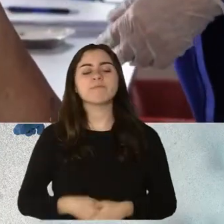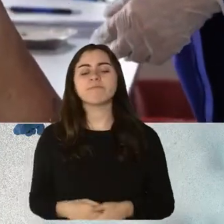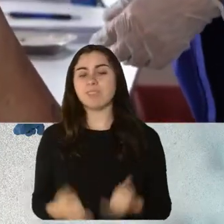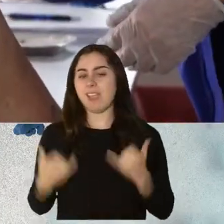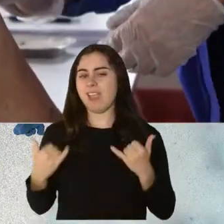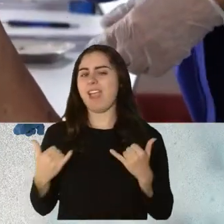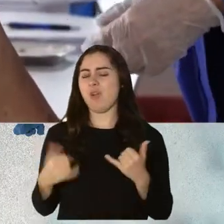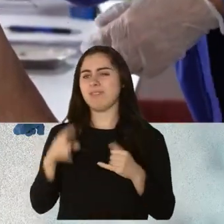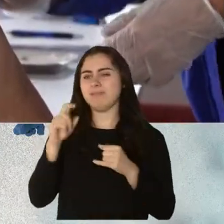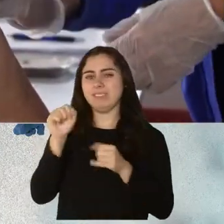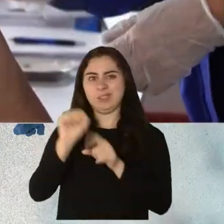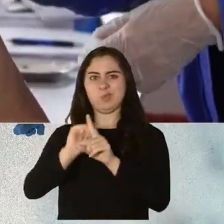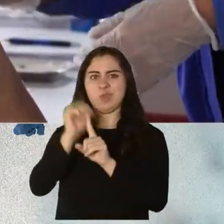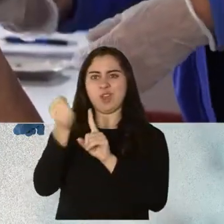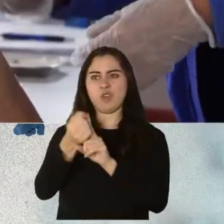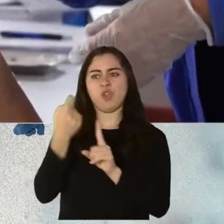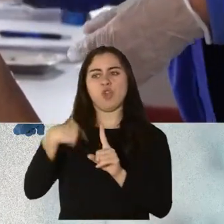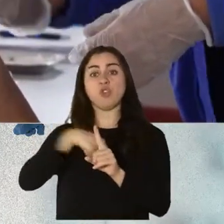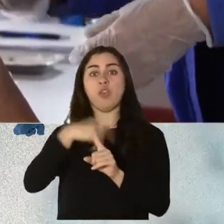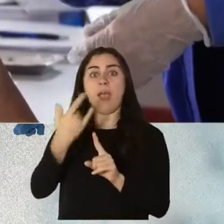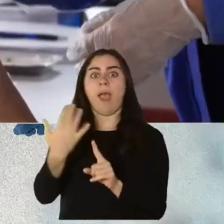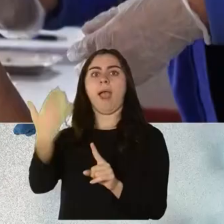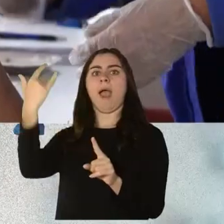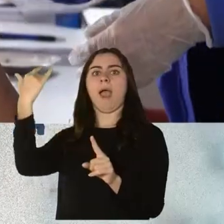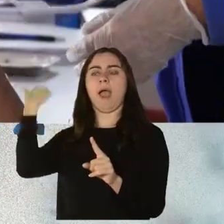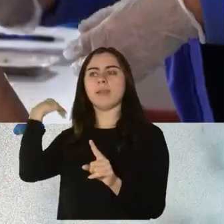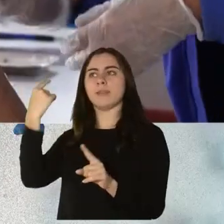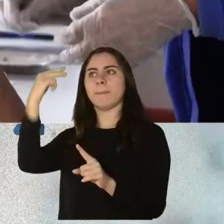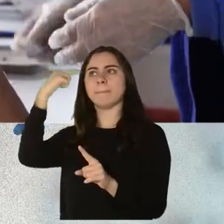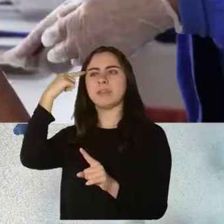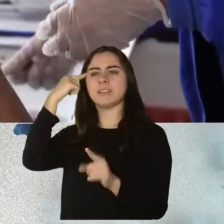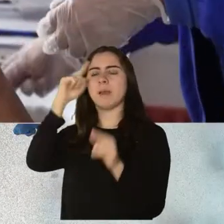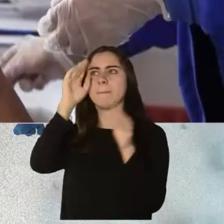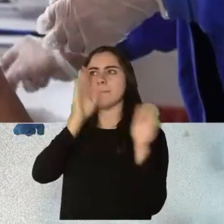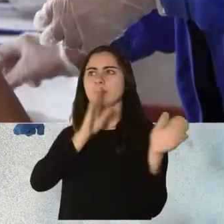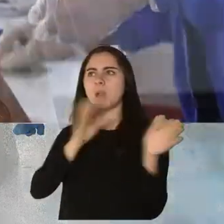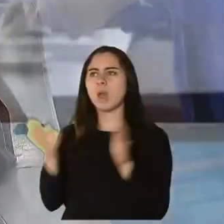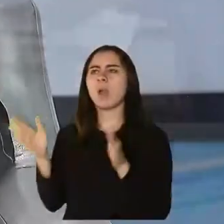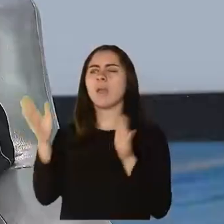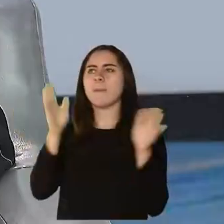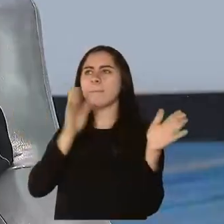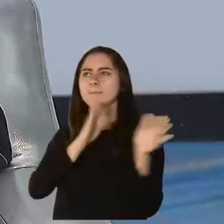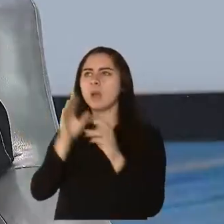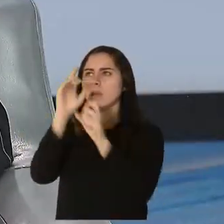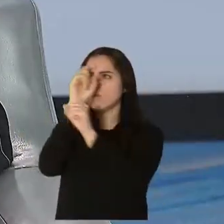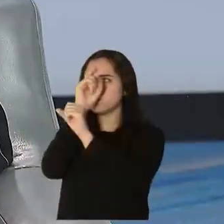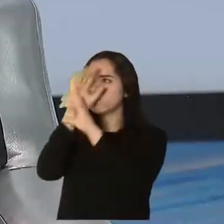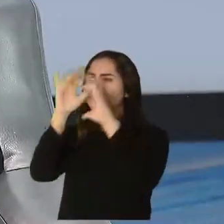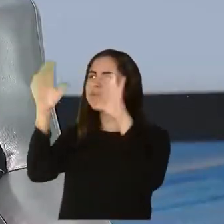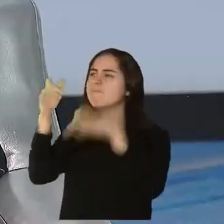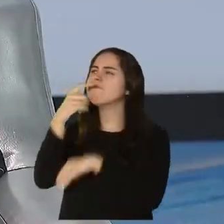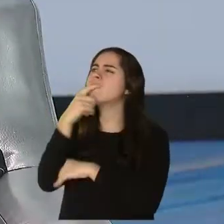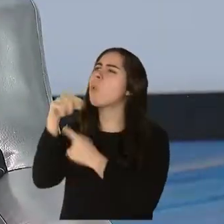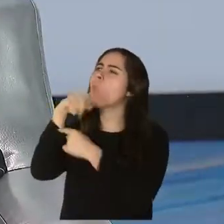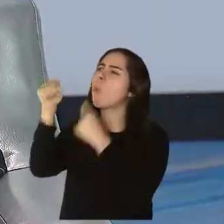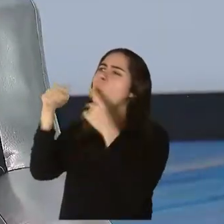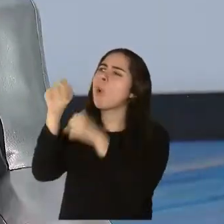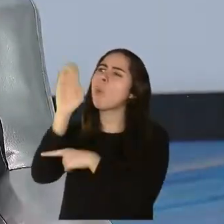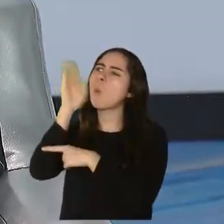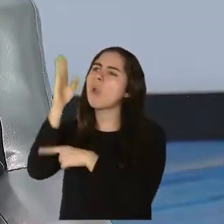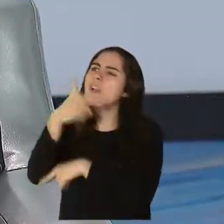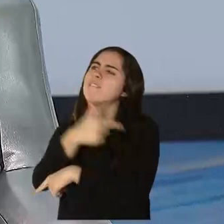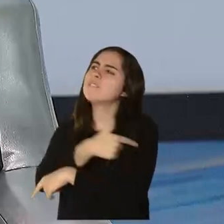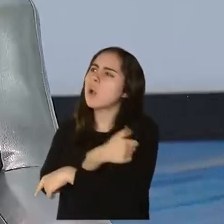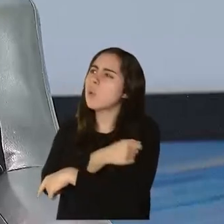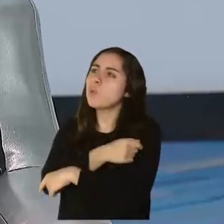cómo sería. Nosotros empezamos a trabajar antes de saber cuándo, en qué momento aparecería una vacuna en el escenario.